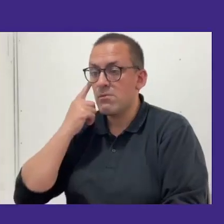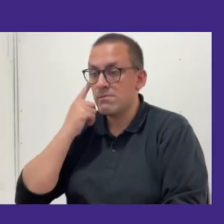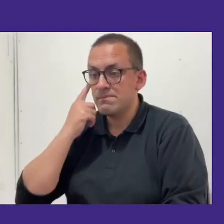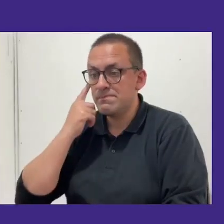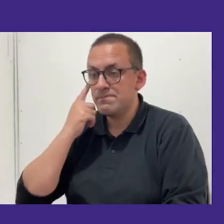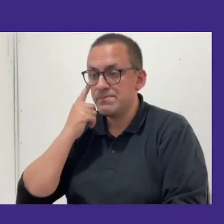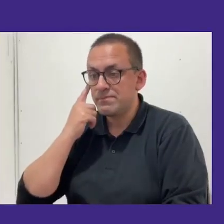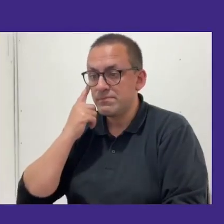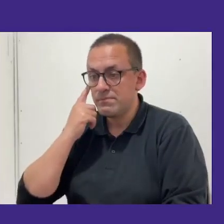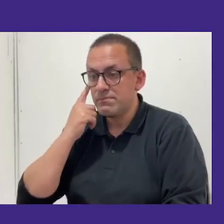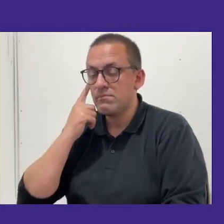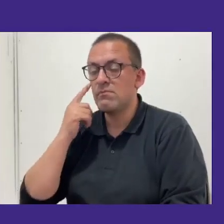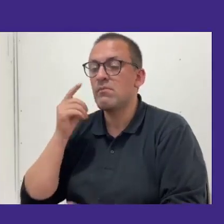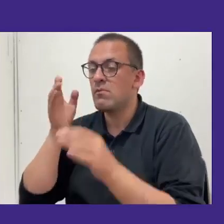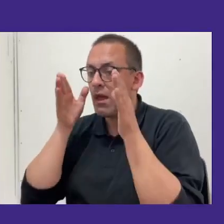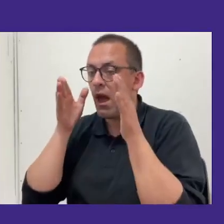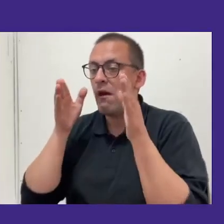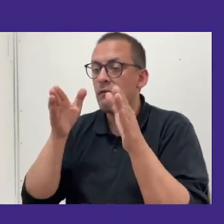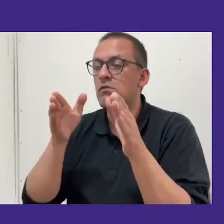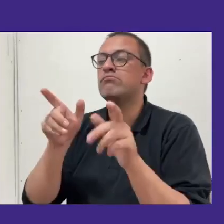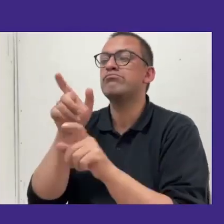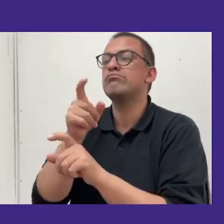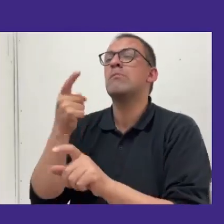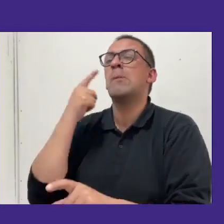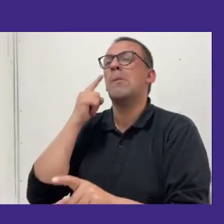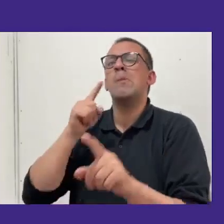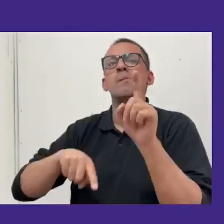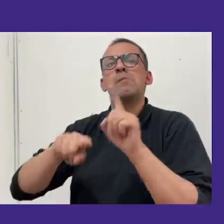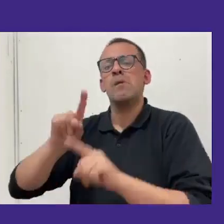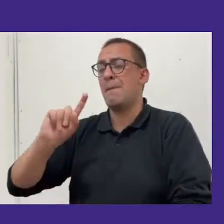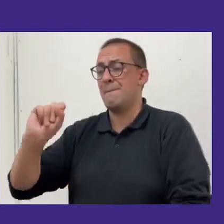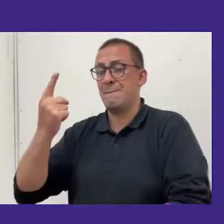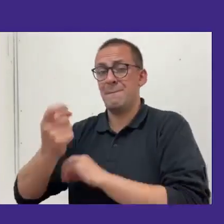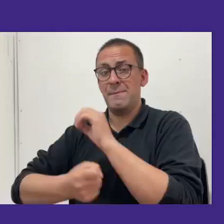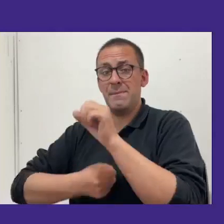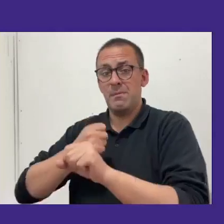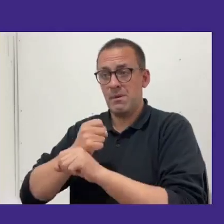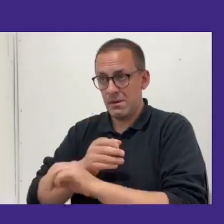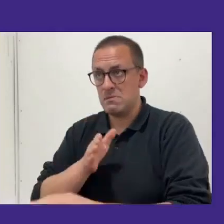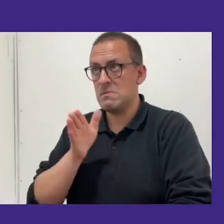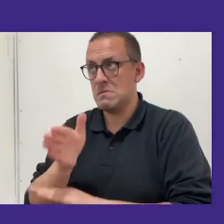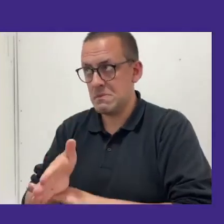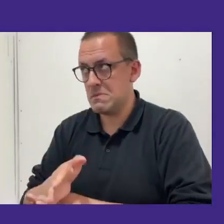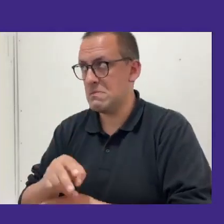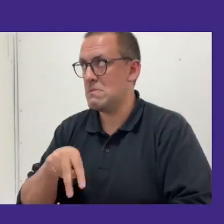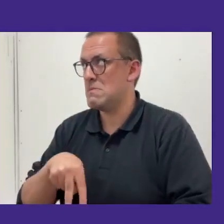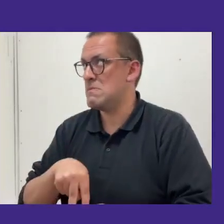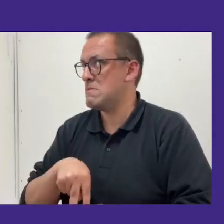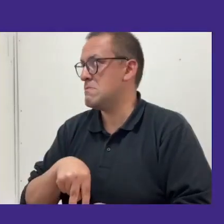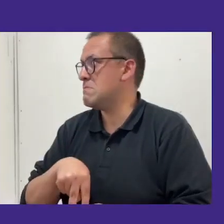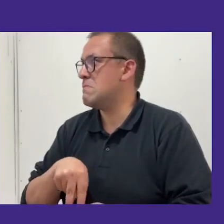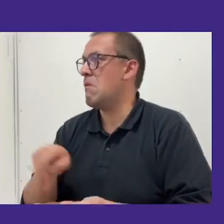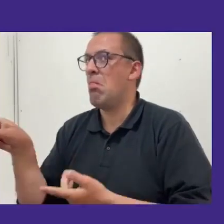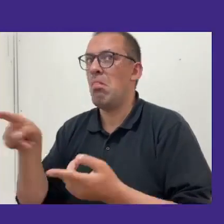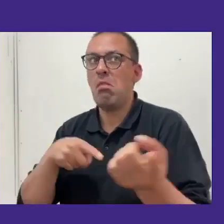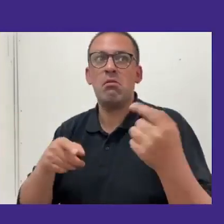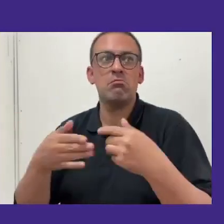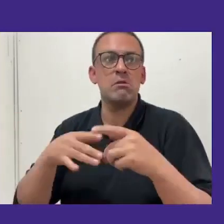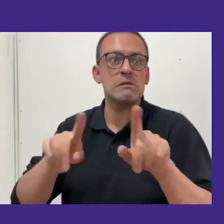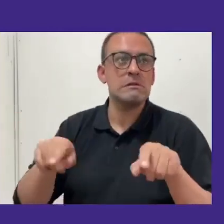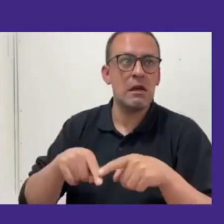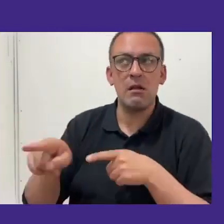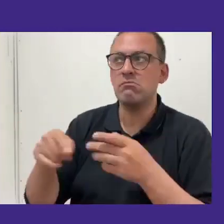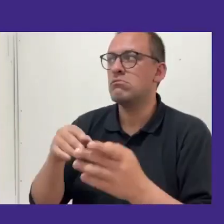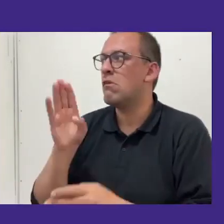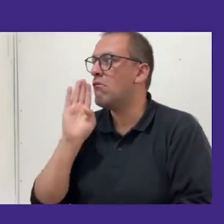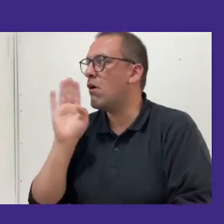el abordaje del desconocimiento de estudiantes de primer año para ubicarse en el campus, saber dónde quedan las salas, los baños,